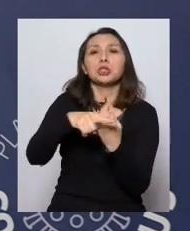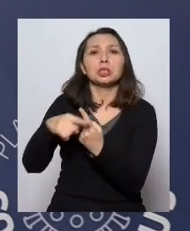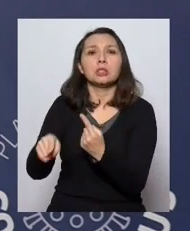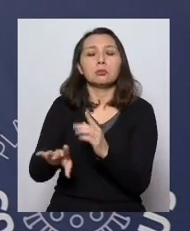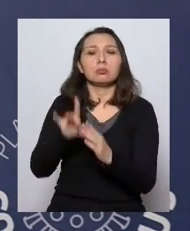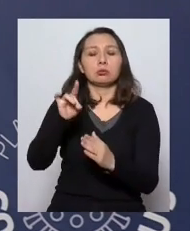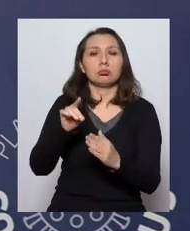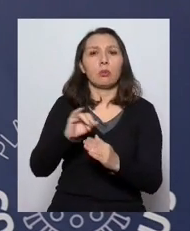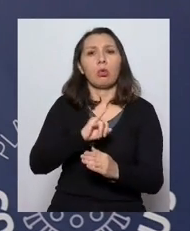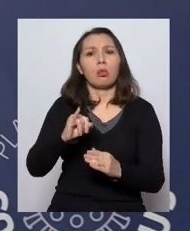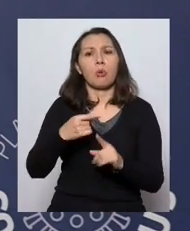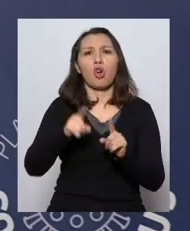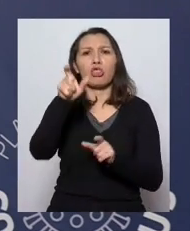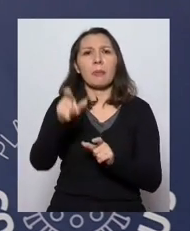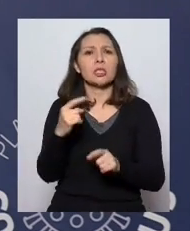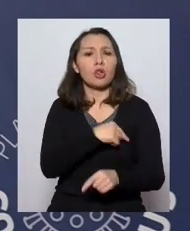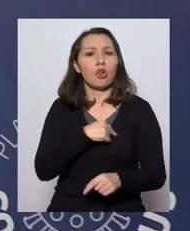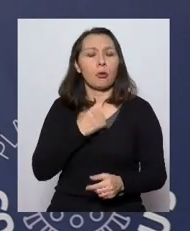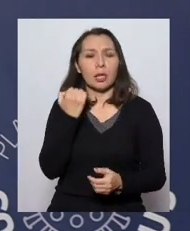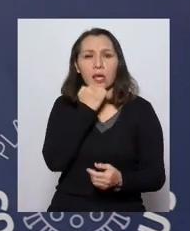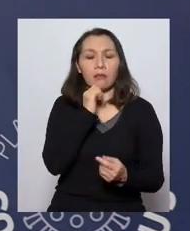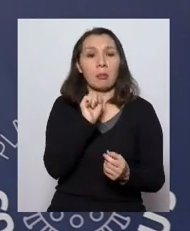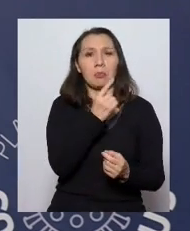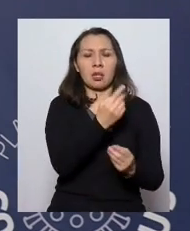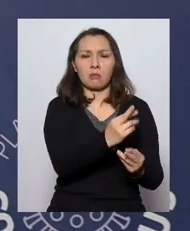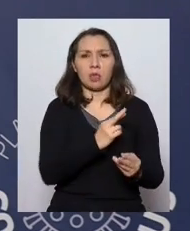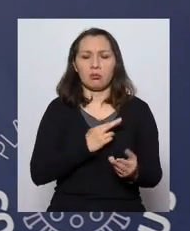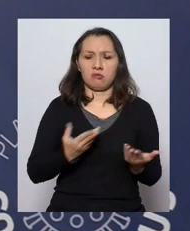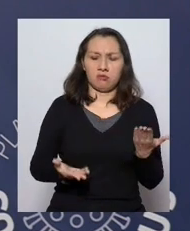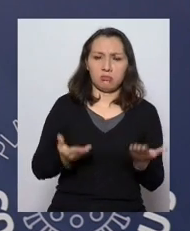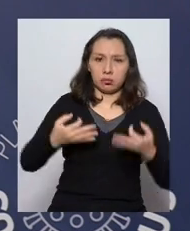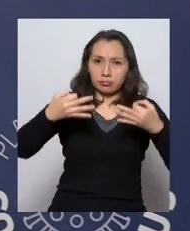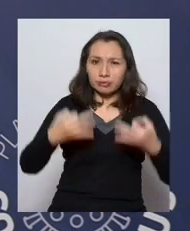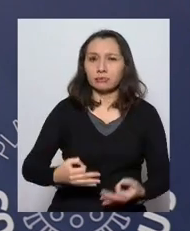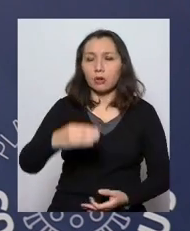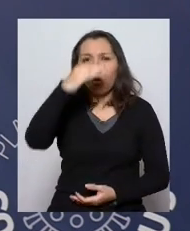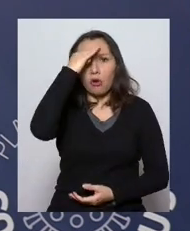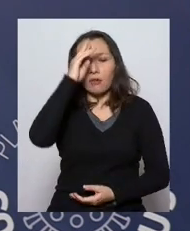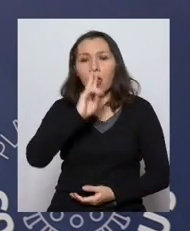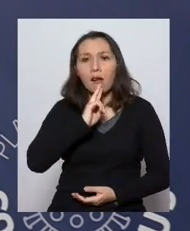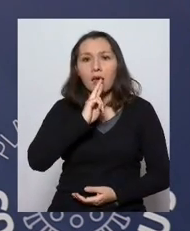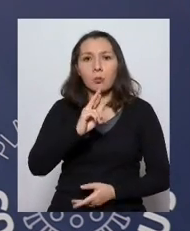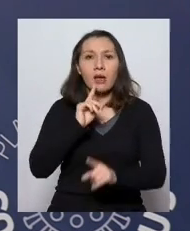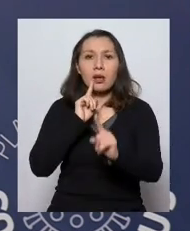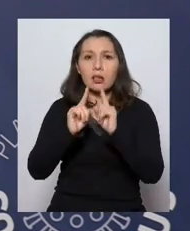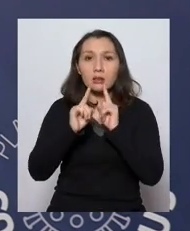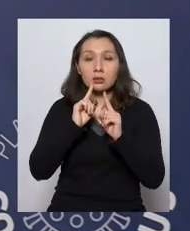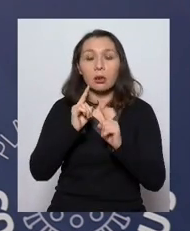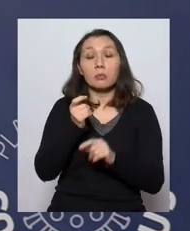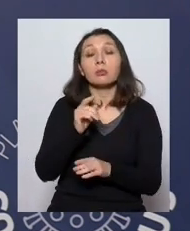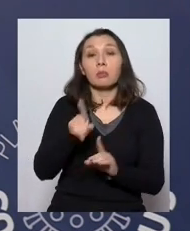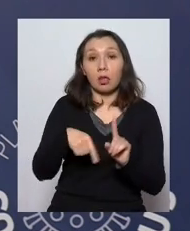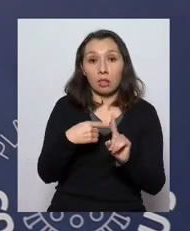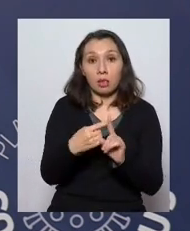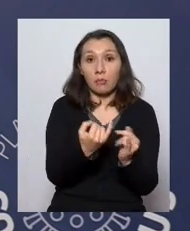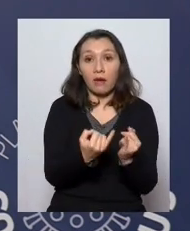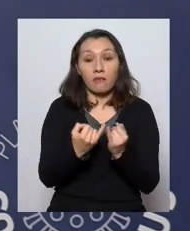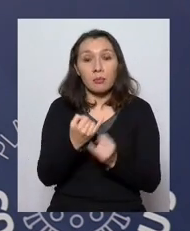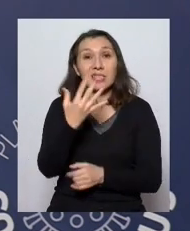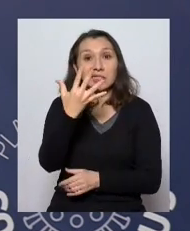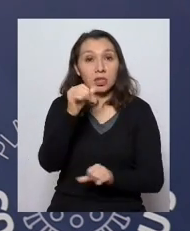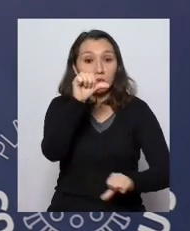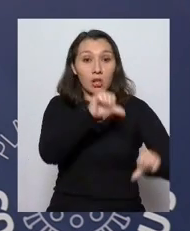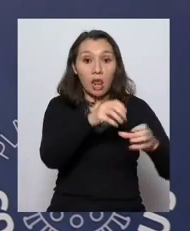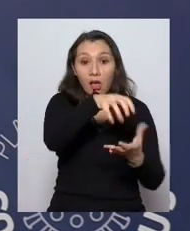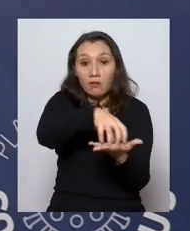entregaron los resultados de otra persona primeramente ¿cómo se garantiza la confiabilidad de los resultados de estos exámenes teniendo además como antecedente que ya hay cinco